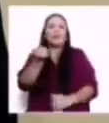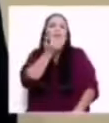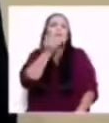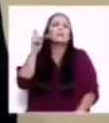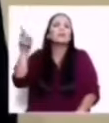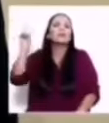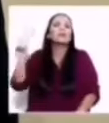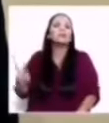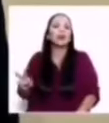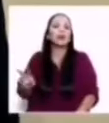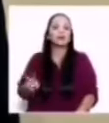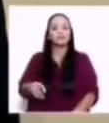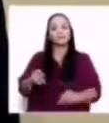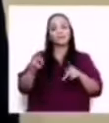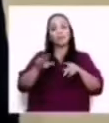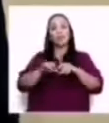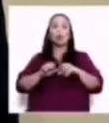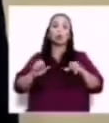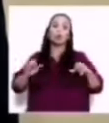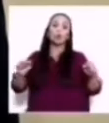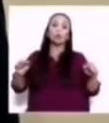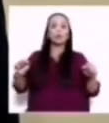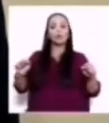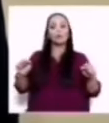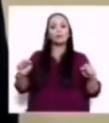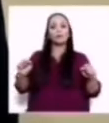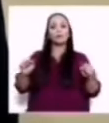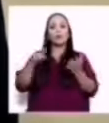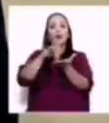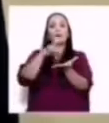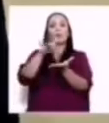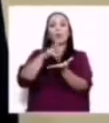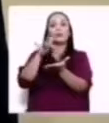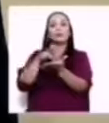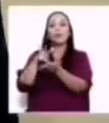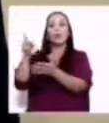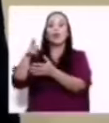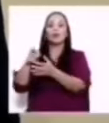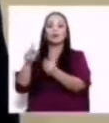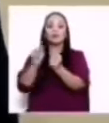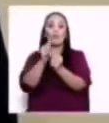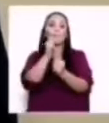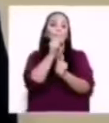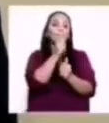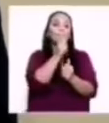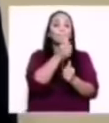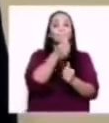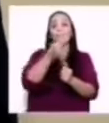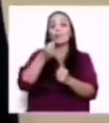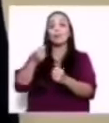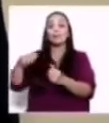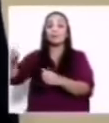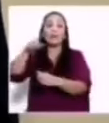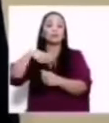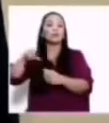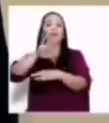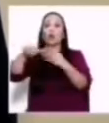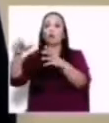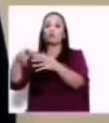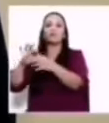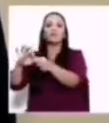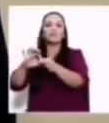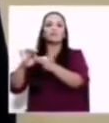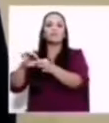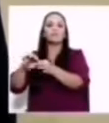se les fue la mano, a sus cómplices en el sector privado y en la prensa se les fue la mano, y